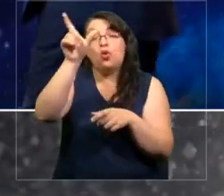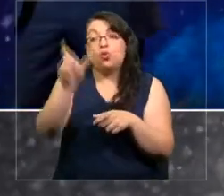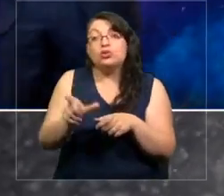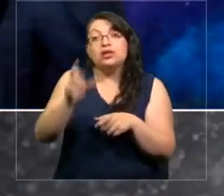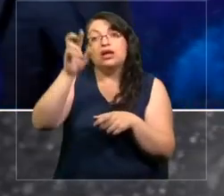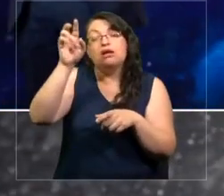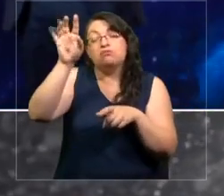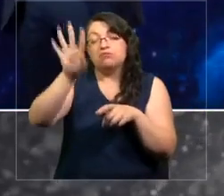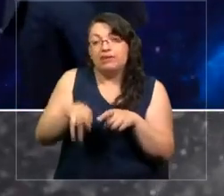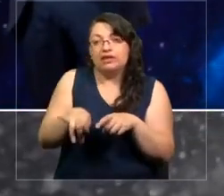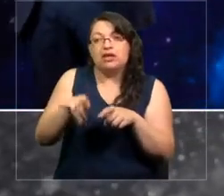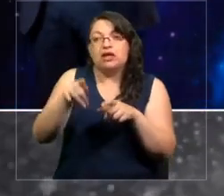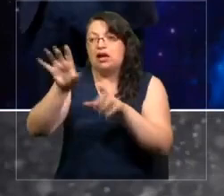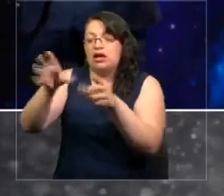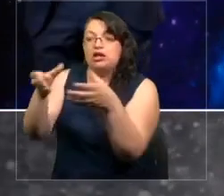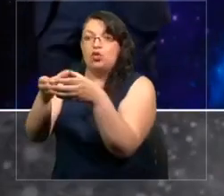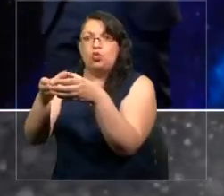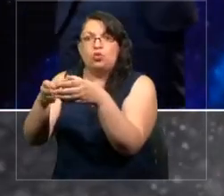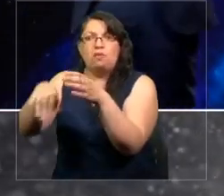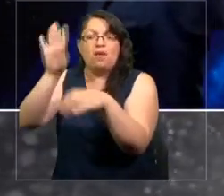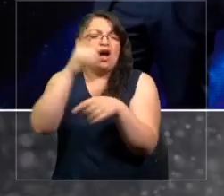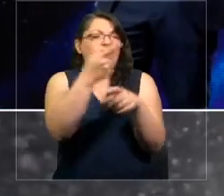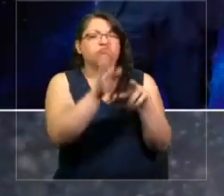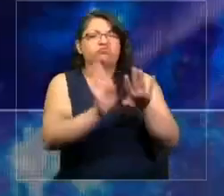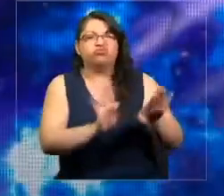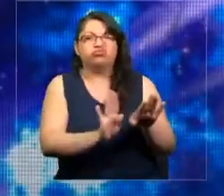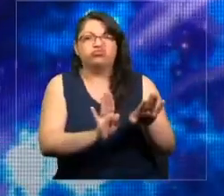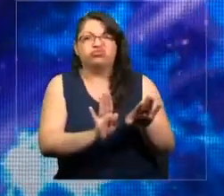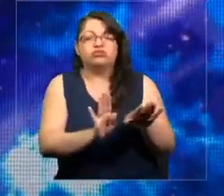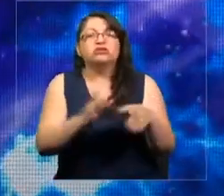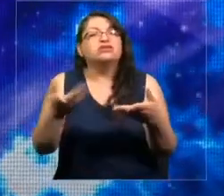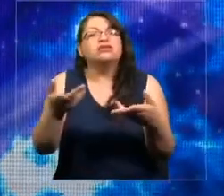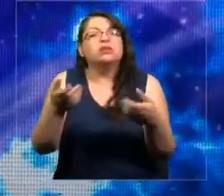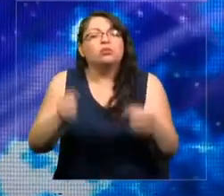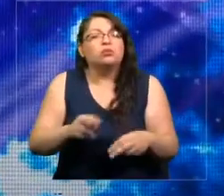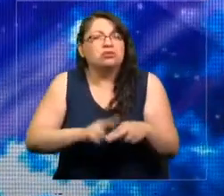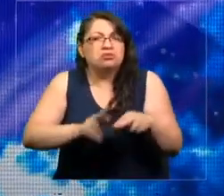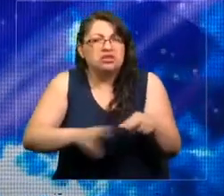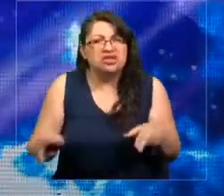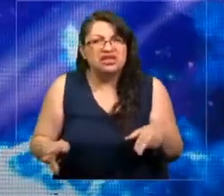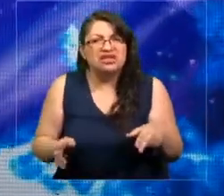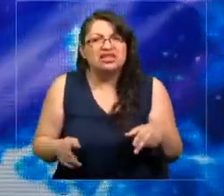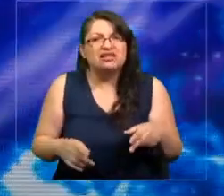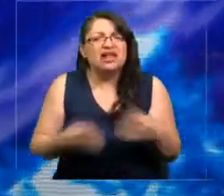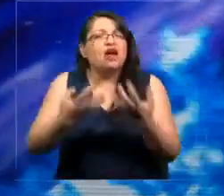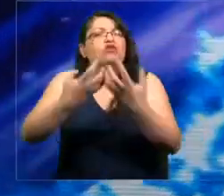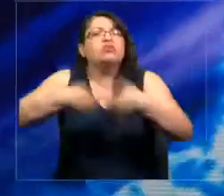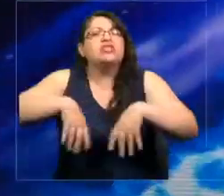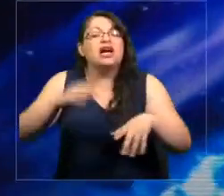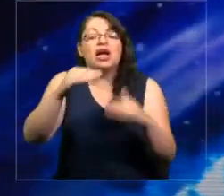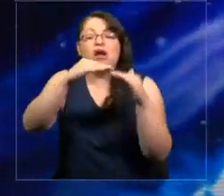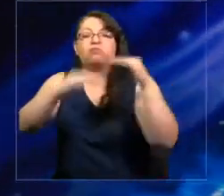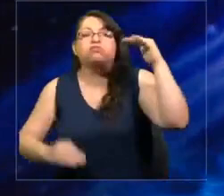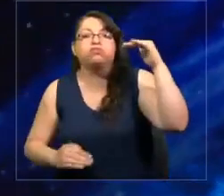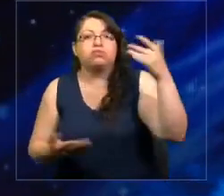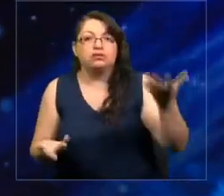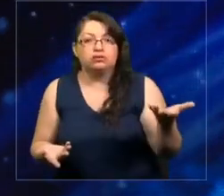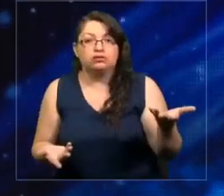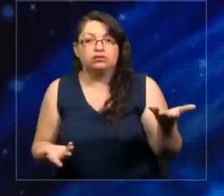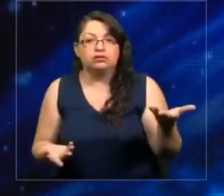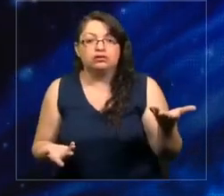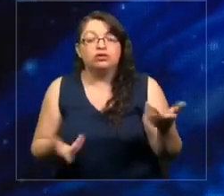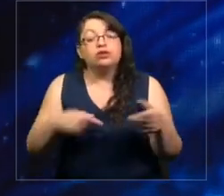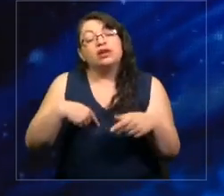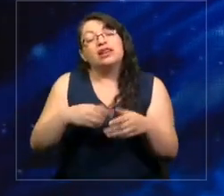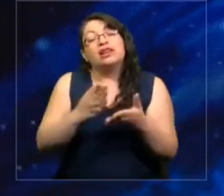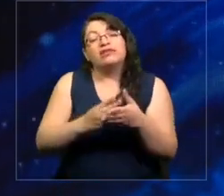un tipo de población más que otro, o subvalor alguno, podemos, sin darnos cuenta, automatizar formas de inequidad. Entonces vamos a tener que aprender a ser un